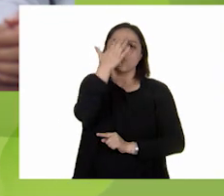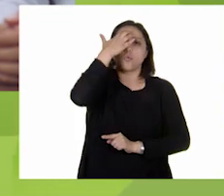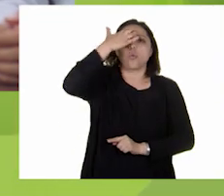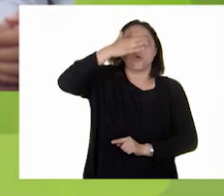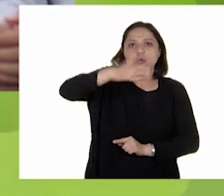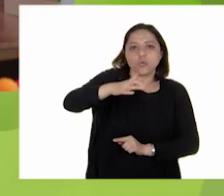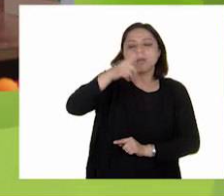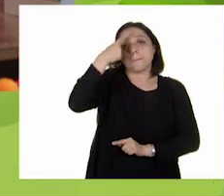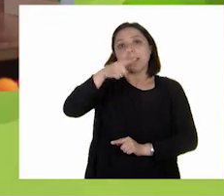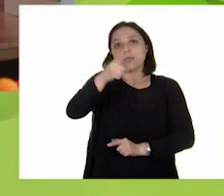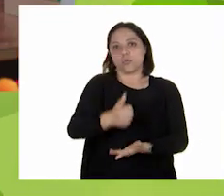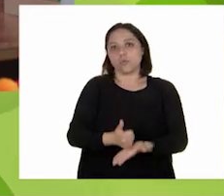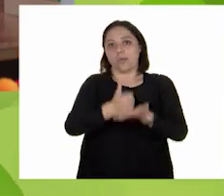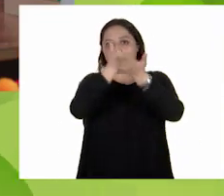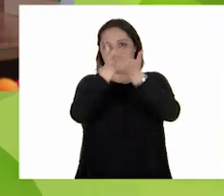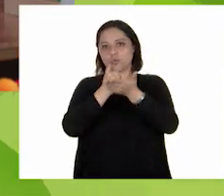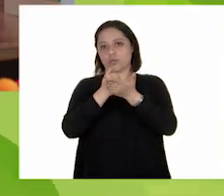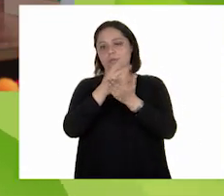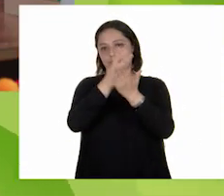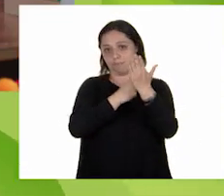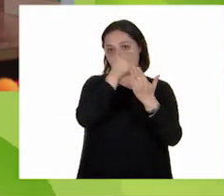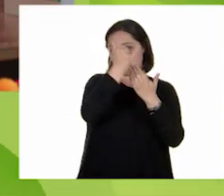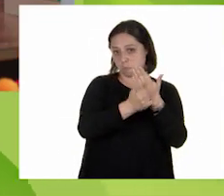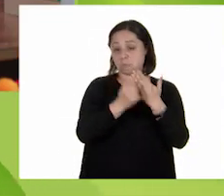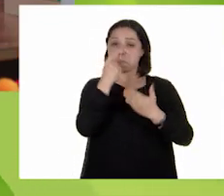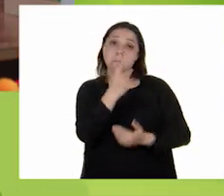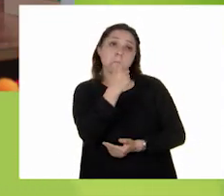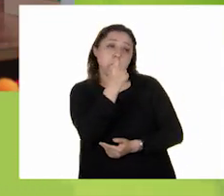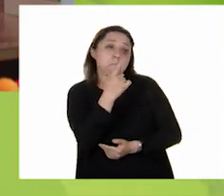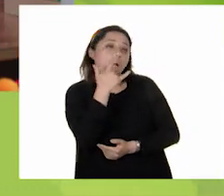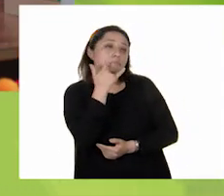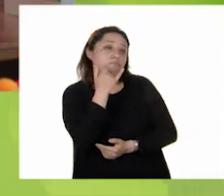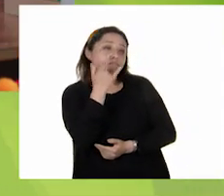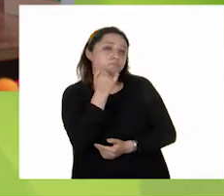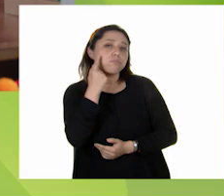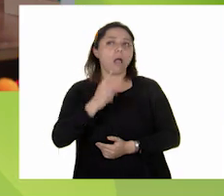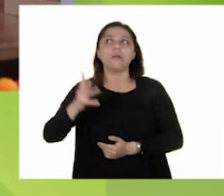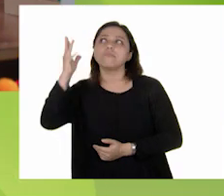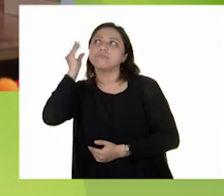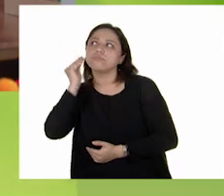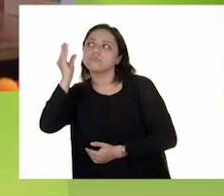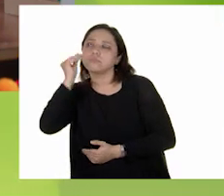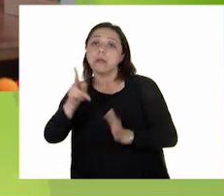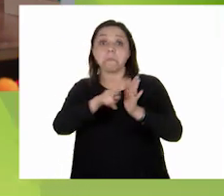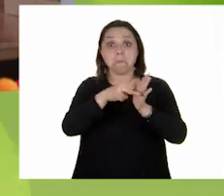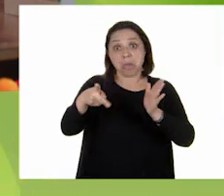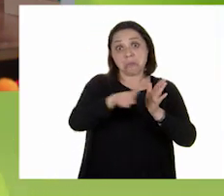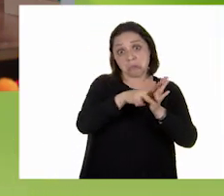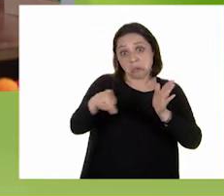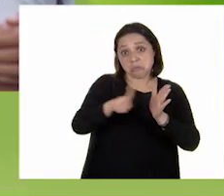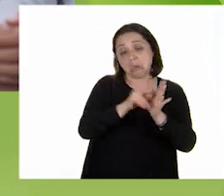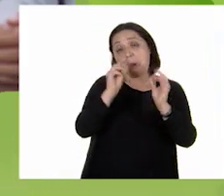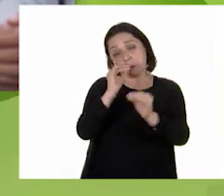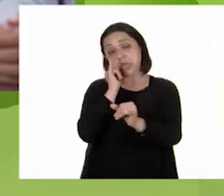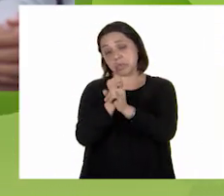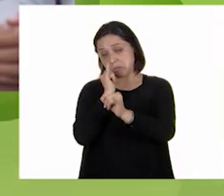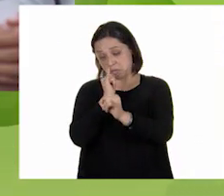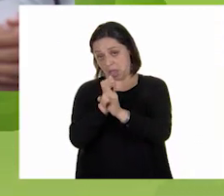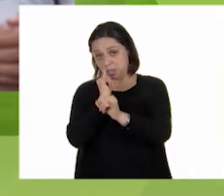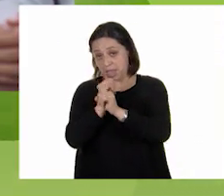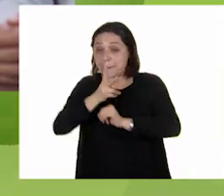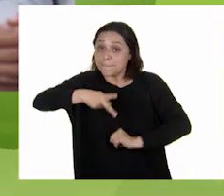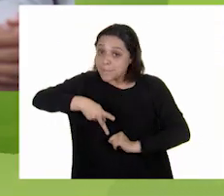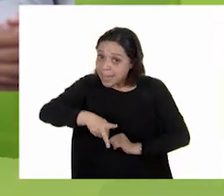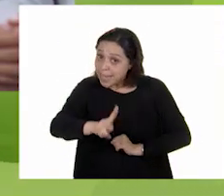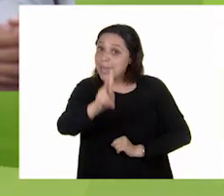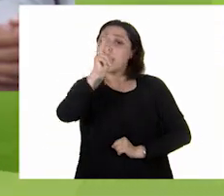para el proyecto. Pueden buscar en los programas de televisión, en la radio, en el periódico y hasta en Internet. Pero también